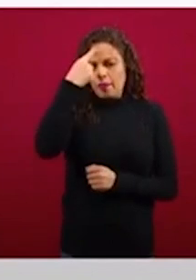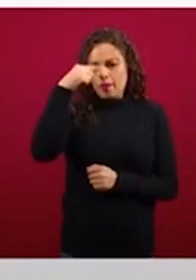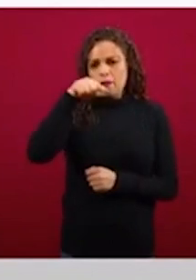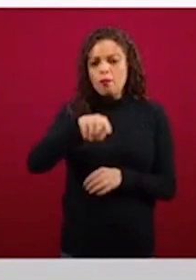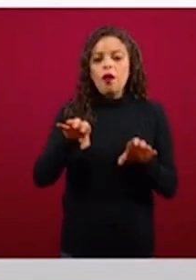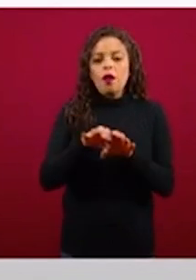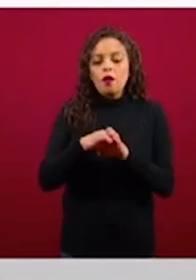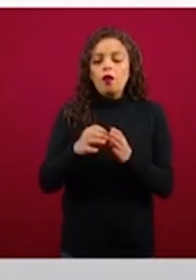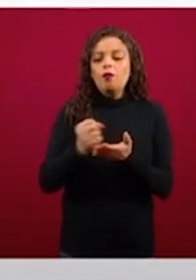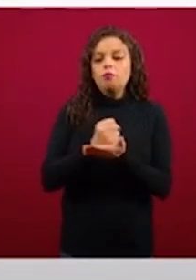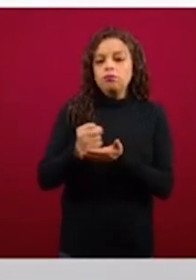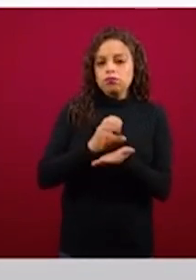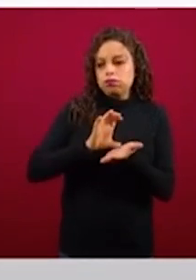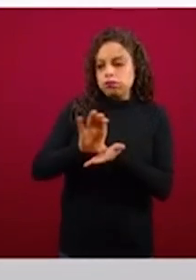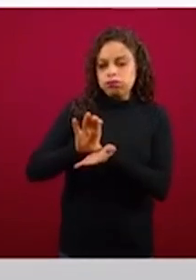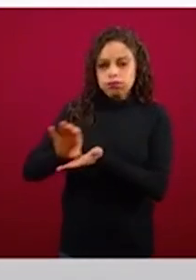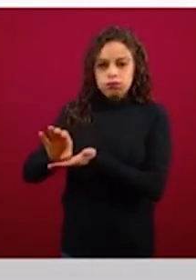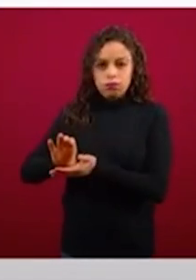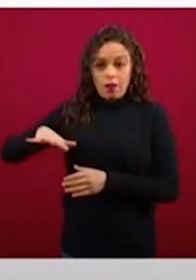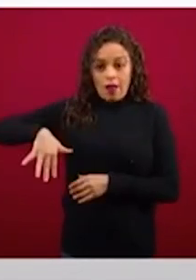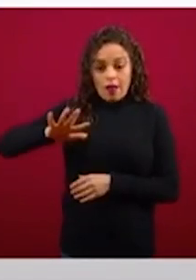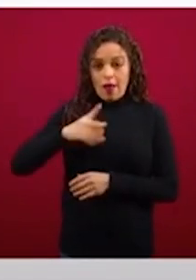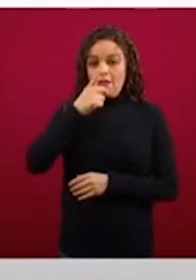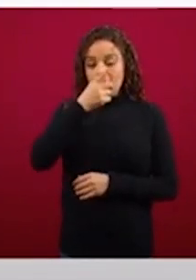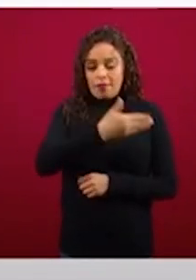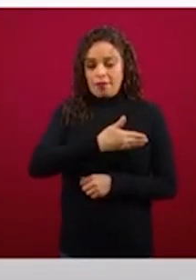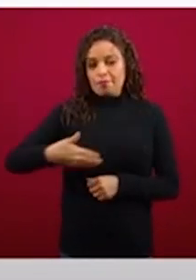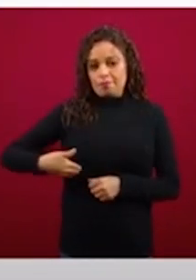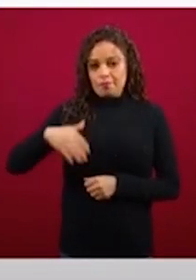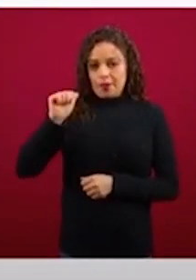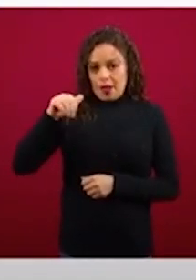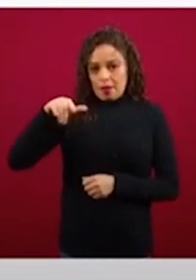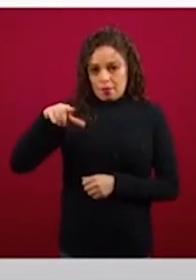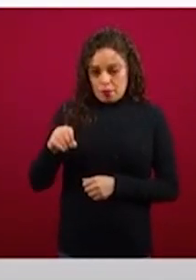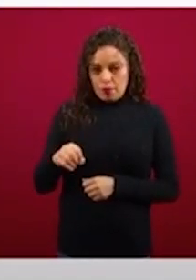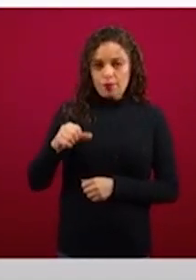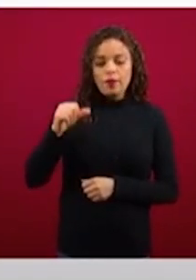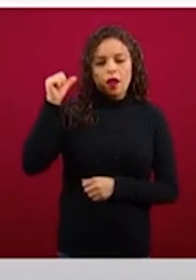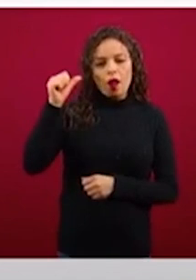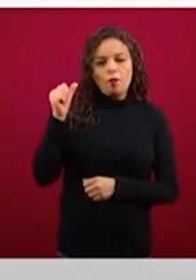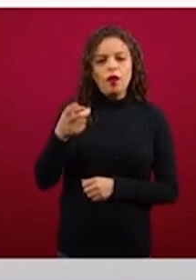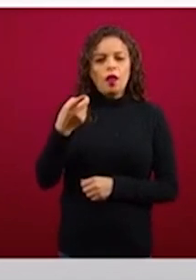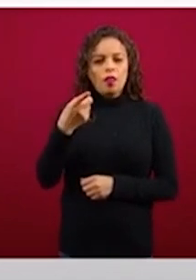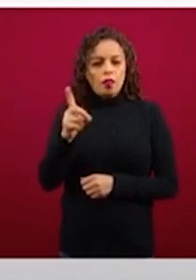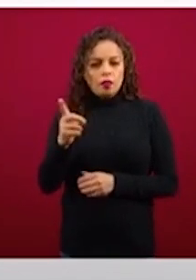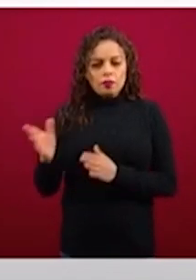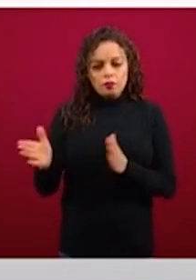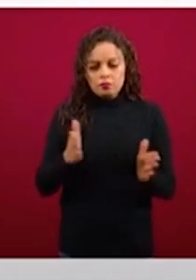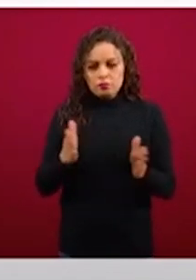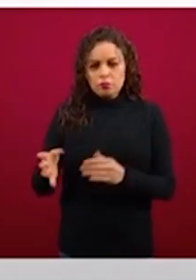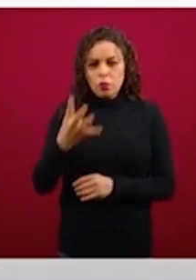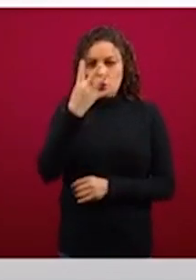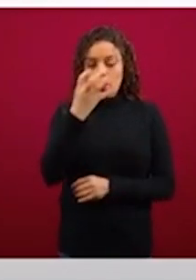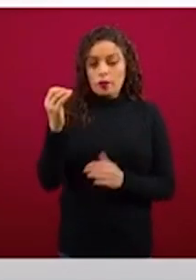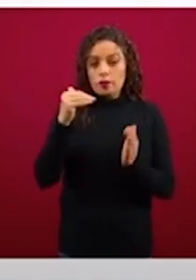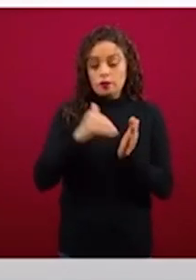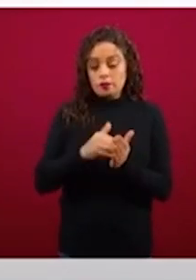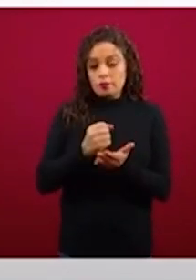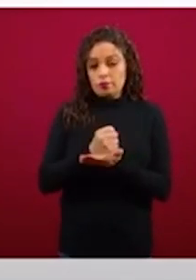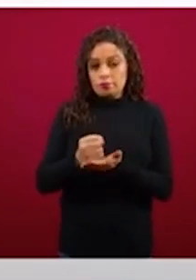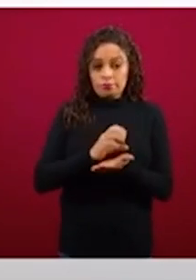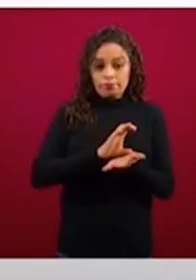presidente de la República, tenemos hacia adelante entre abril y diciembre una colocación cercana a los 400 mil créditos,